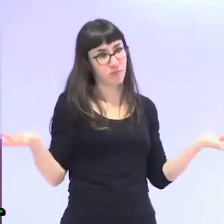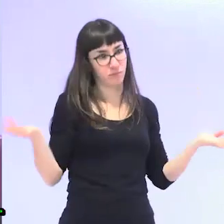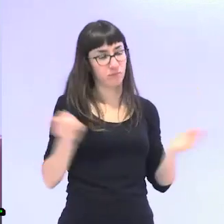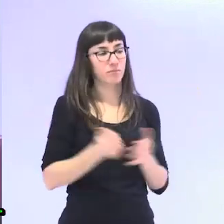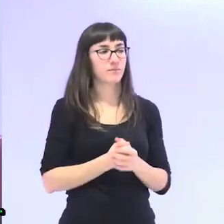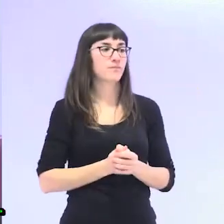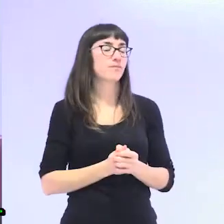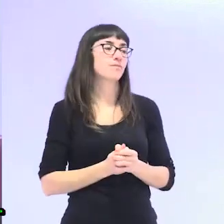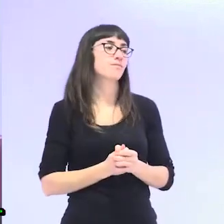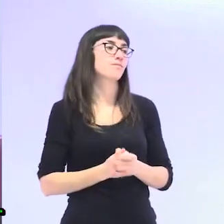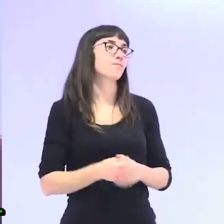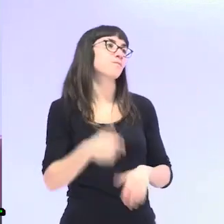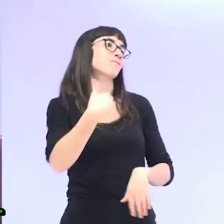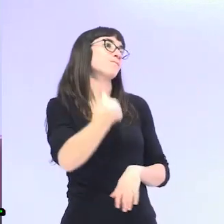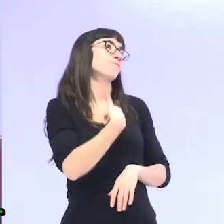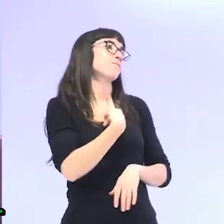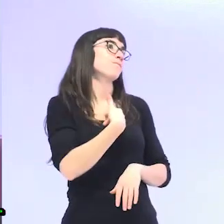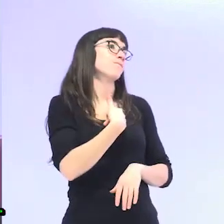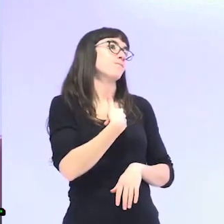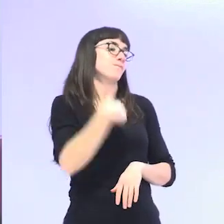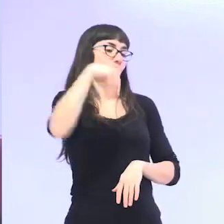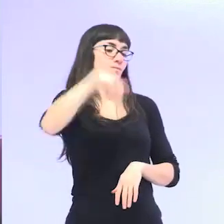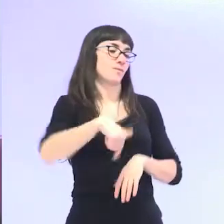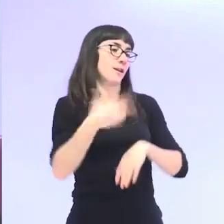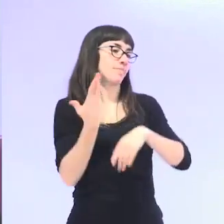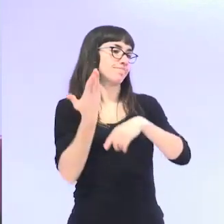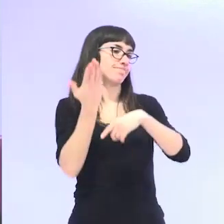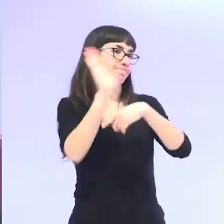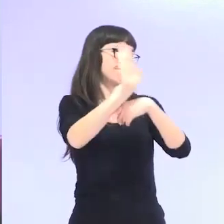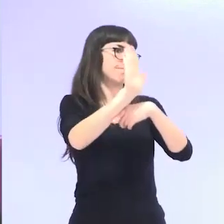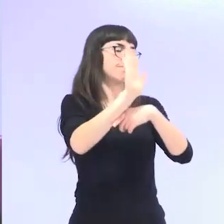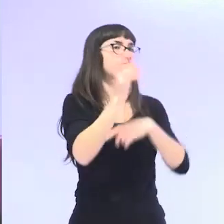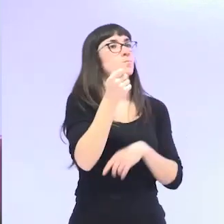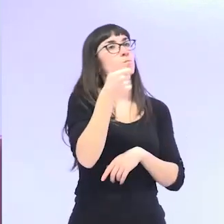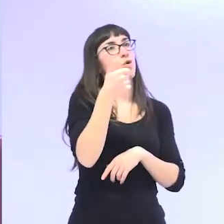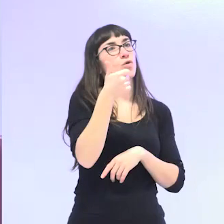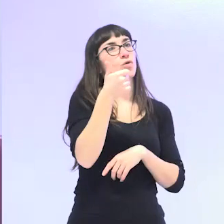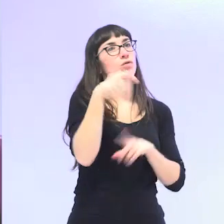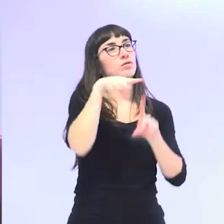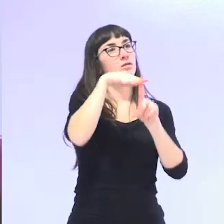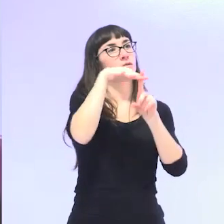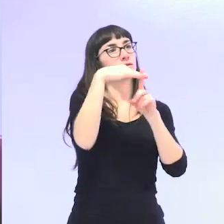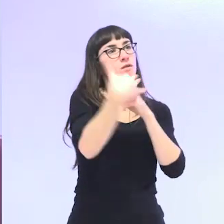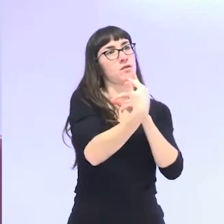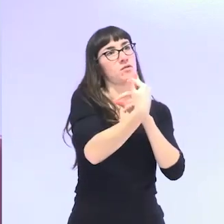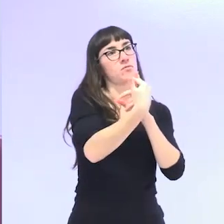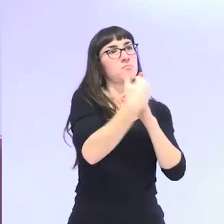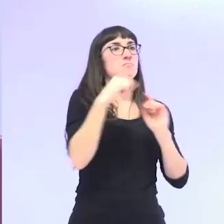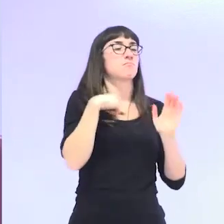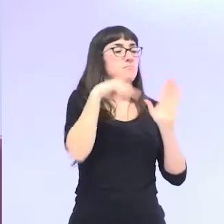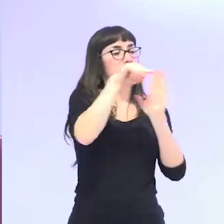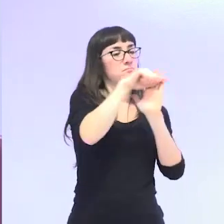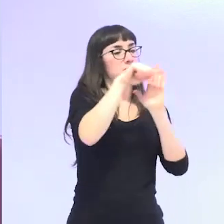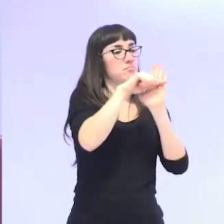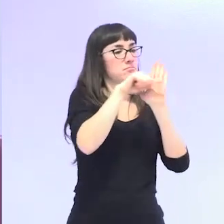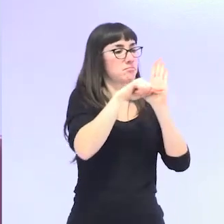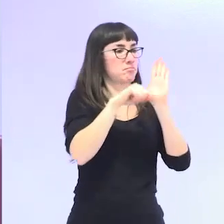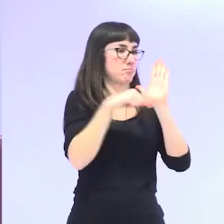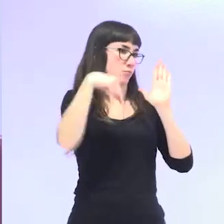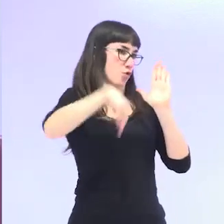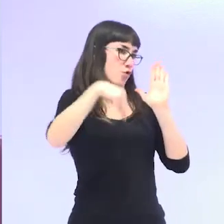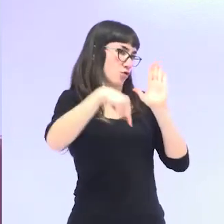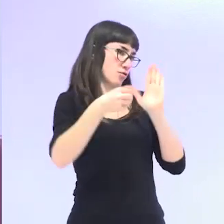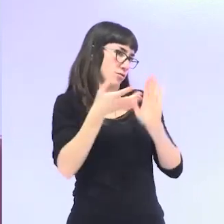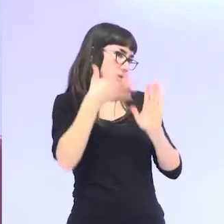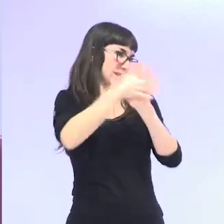Bueno, yo lo que os voy a plantear hoy, os voy a dar un poco un panorama de cuál es el índice de las cosas que yo quiero hoy trasladaros, que os